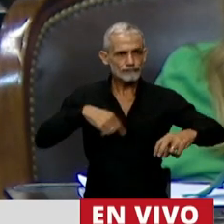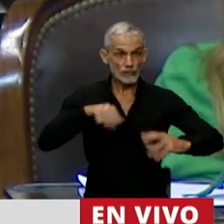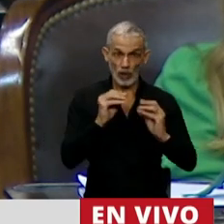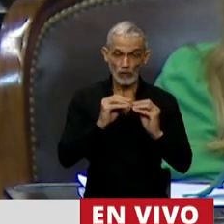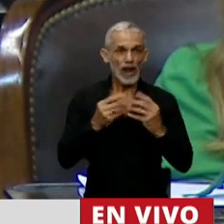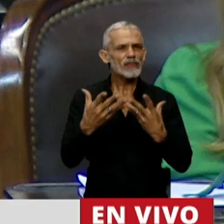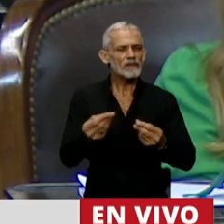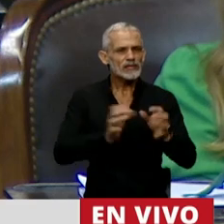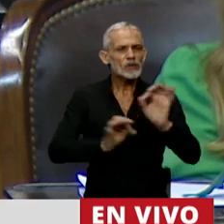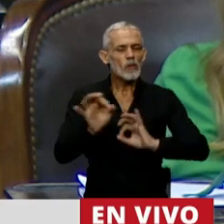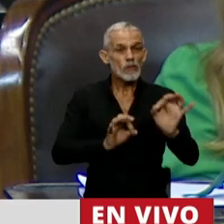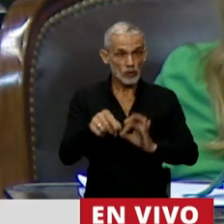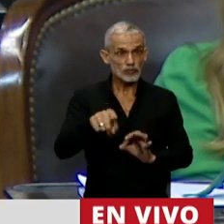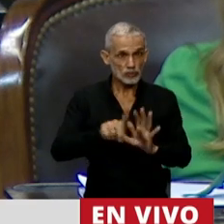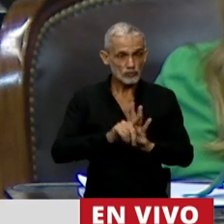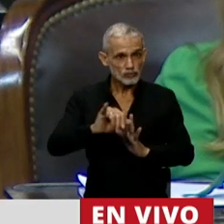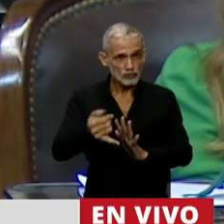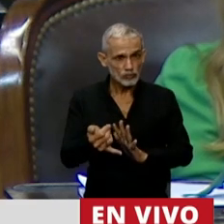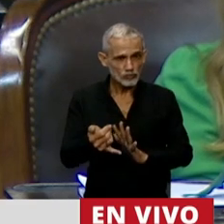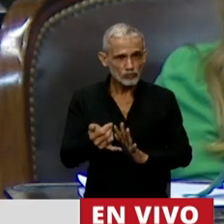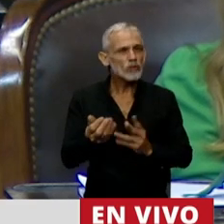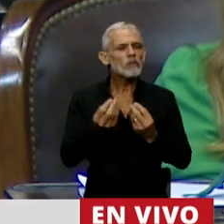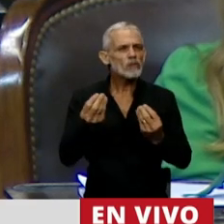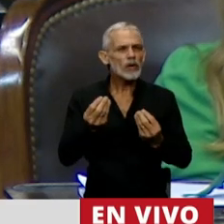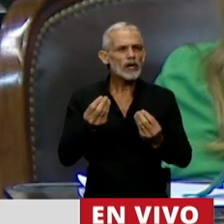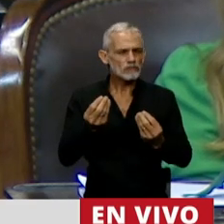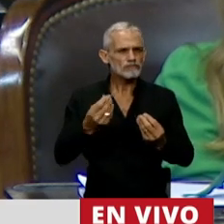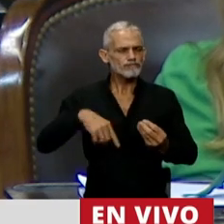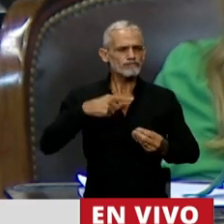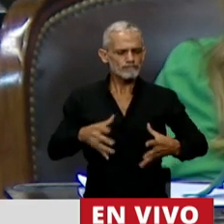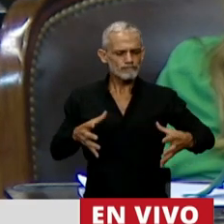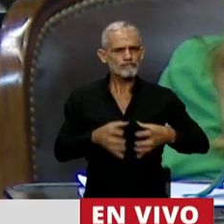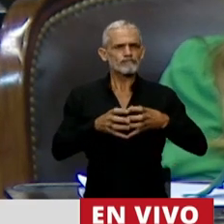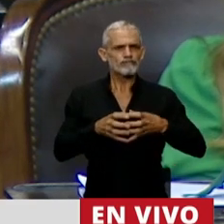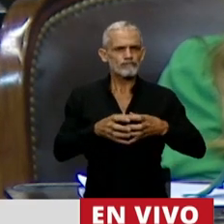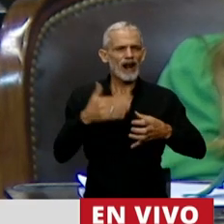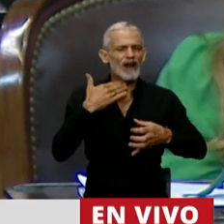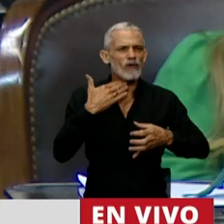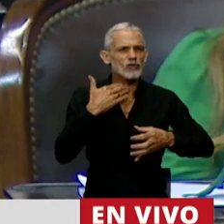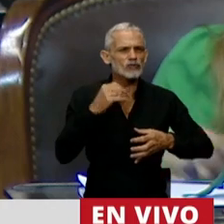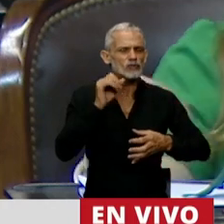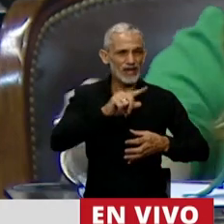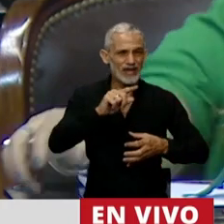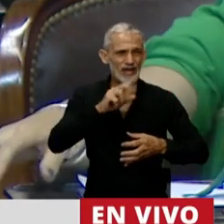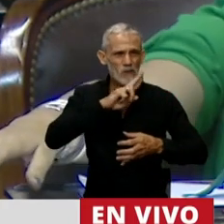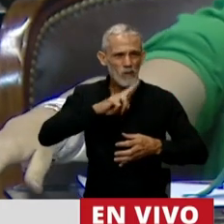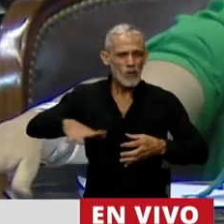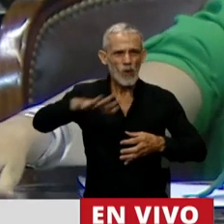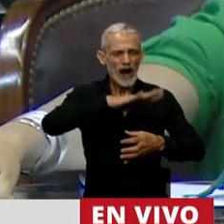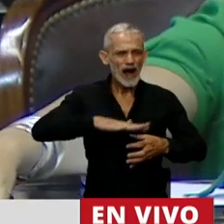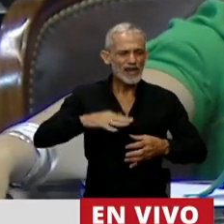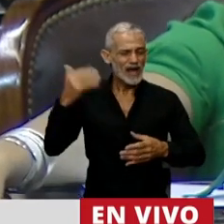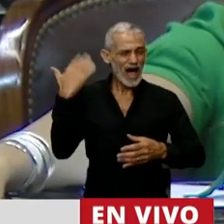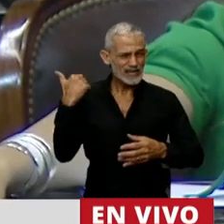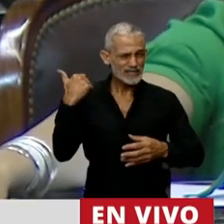defendiendo este proyecto por la voz de todas esas mujeres que se encuentran desde el día